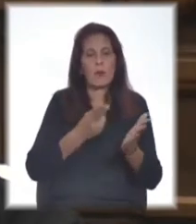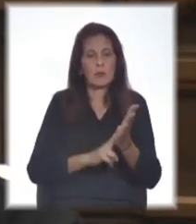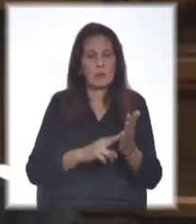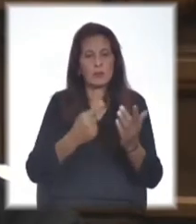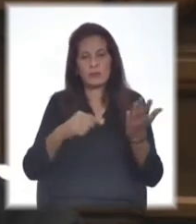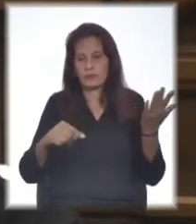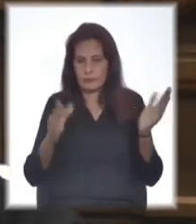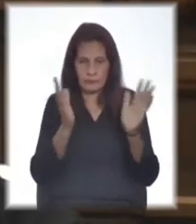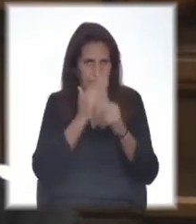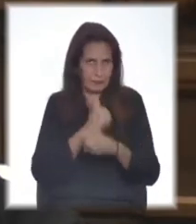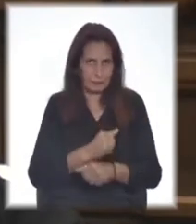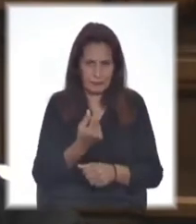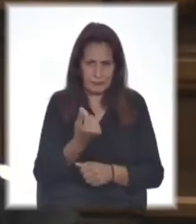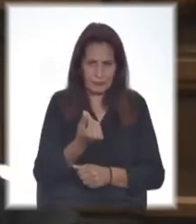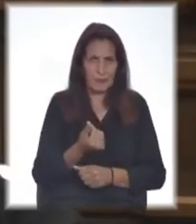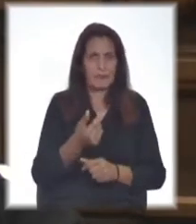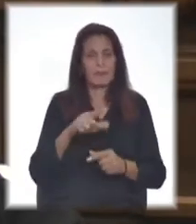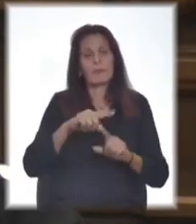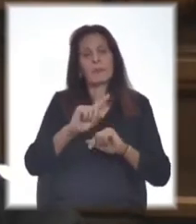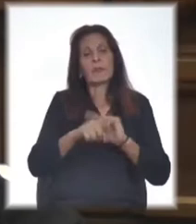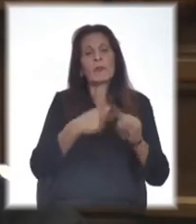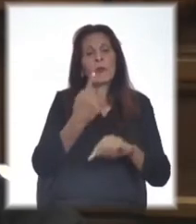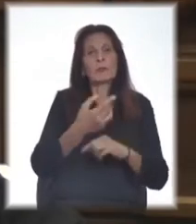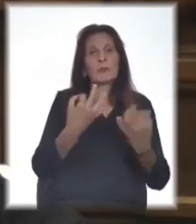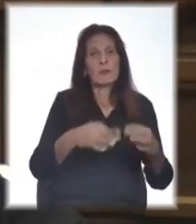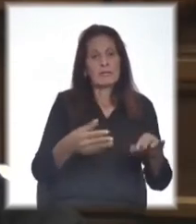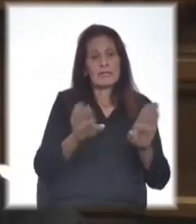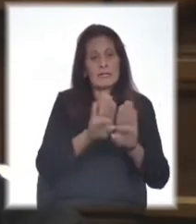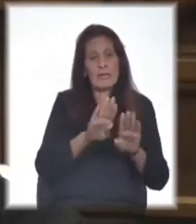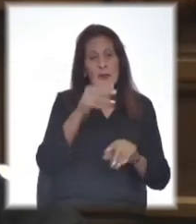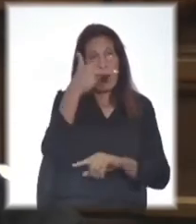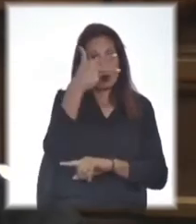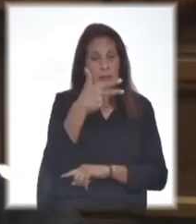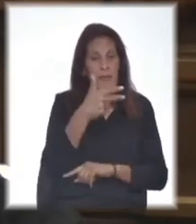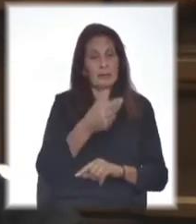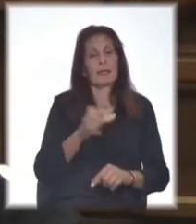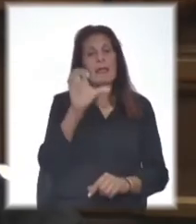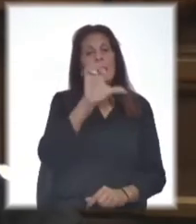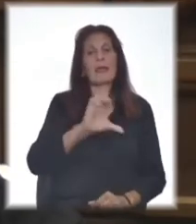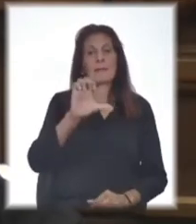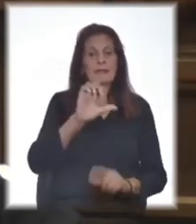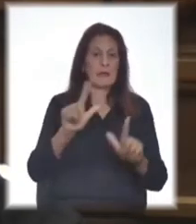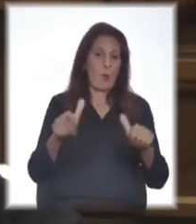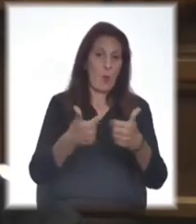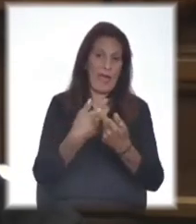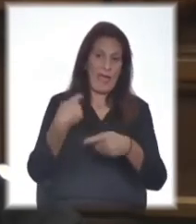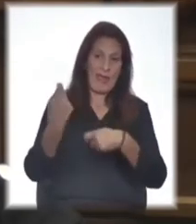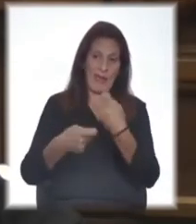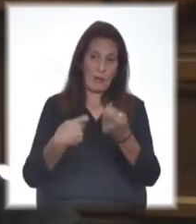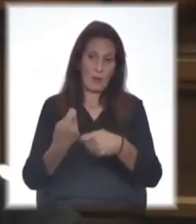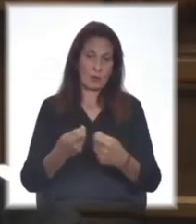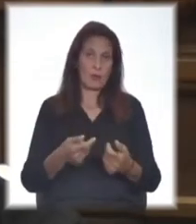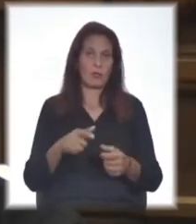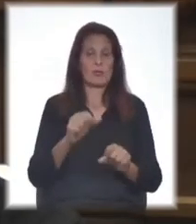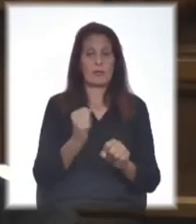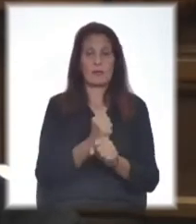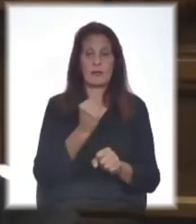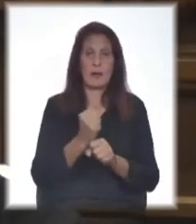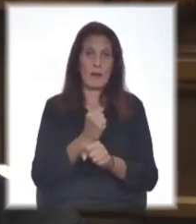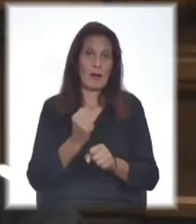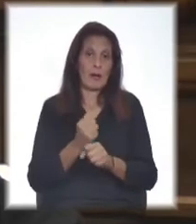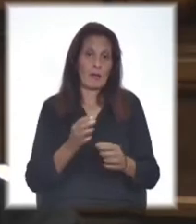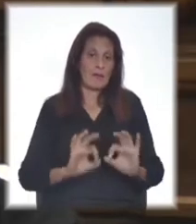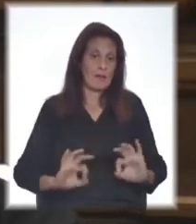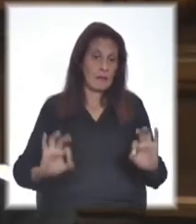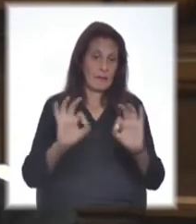inmobiliaria. Y otra vez la cruda realidad. Cierran hoteles, quedan empresarios sin sus negocios y cientos de trabajadores de la hotelería sin